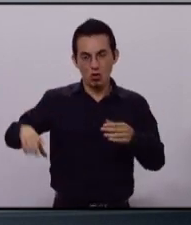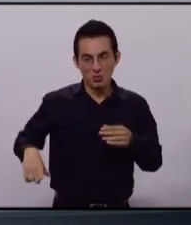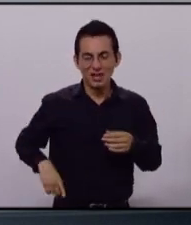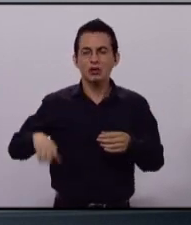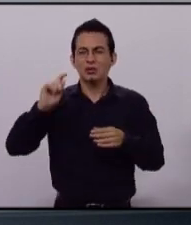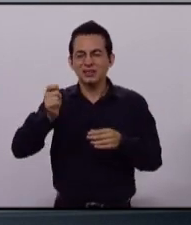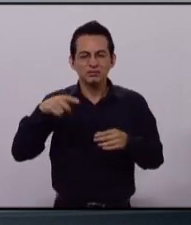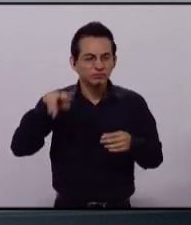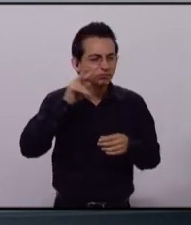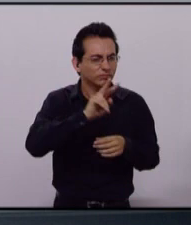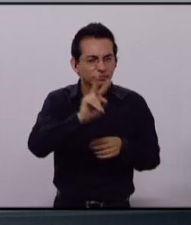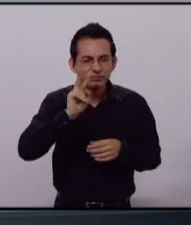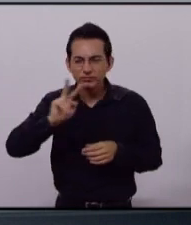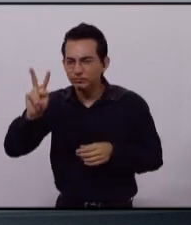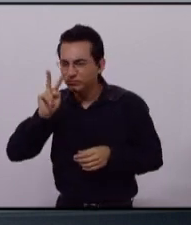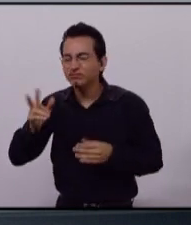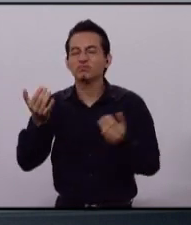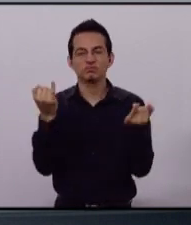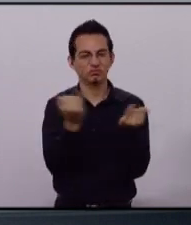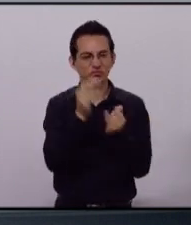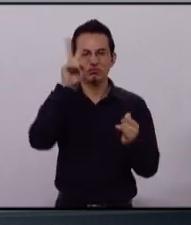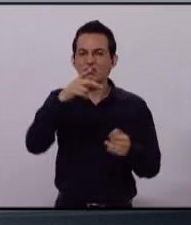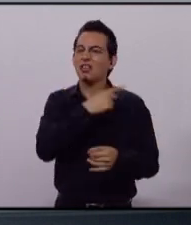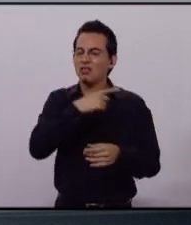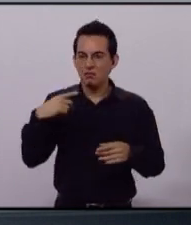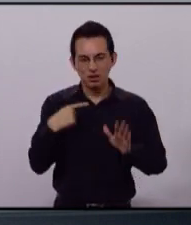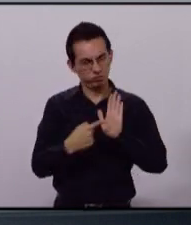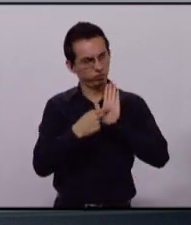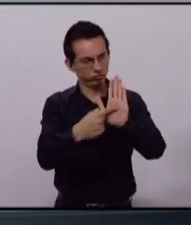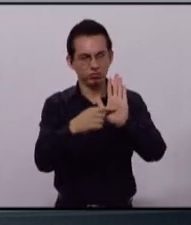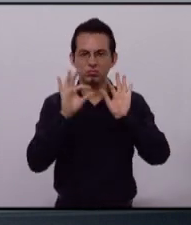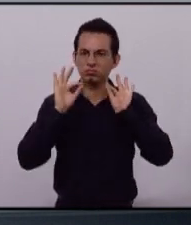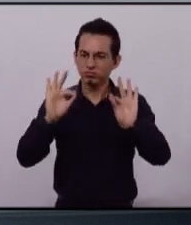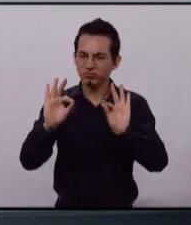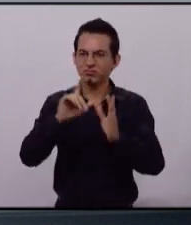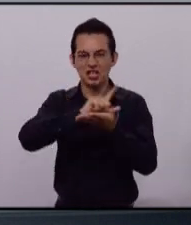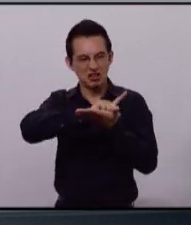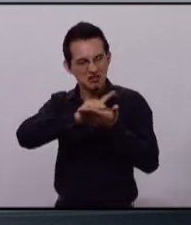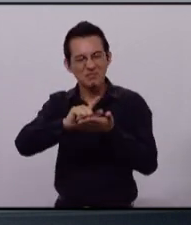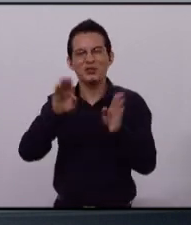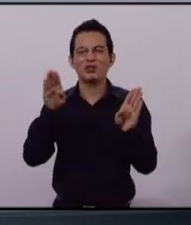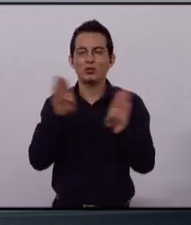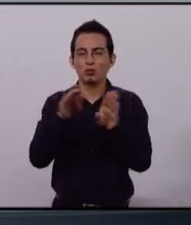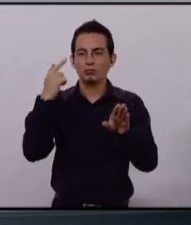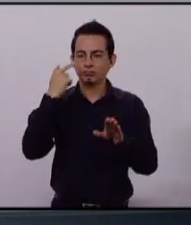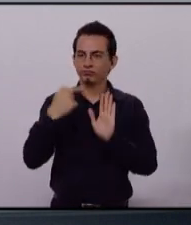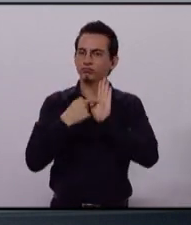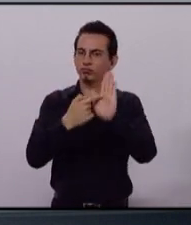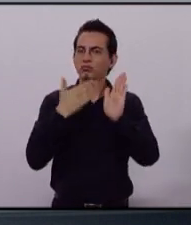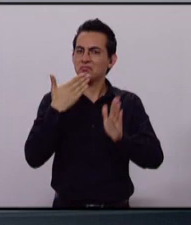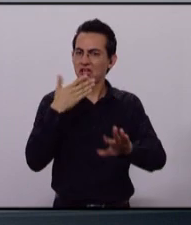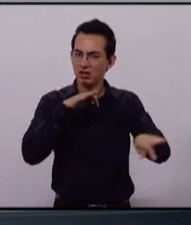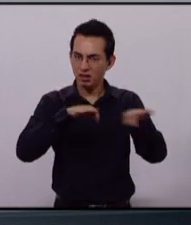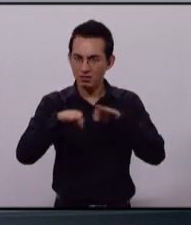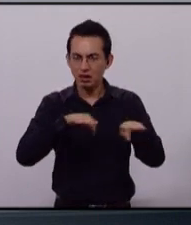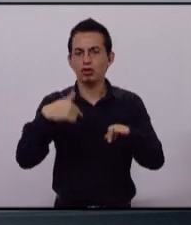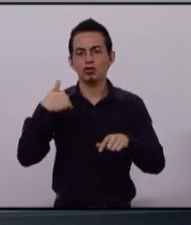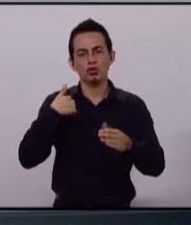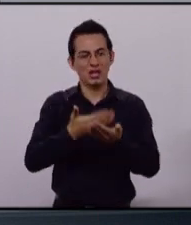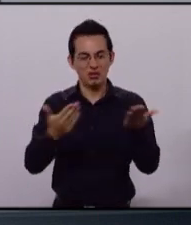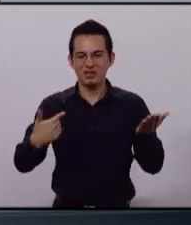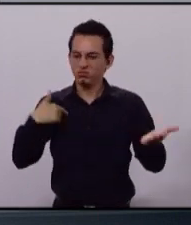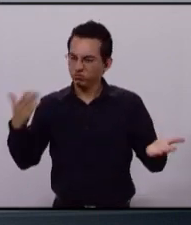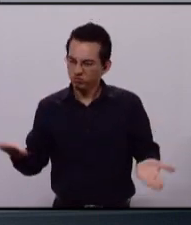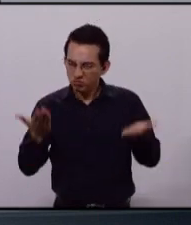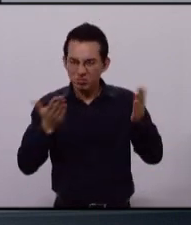el gasto público se transparente, se eficiente, pero sobre todo sea promotor del desarrollo económico. Promoveré el Consejo